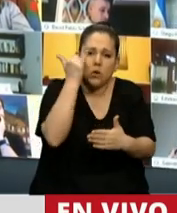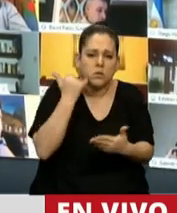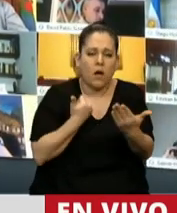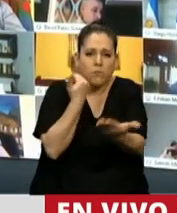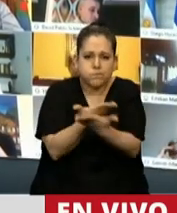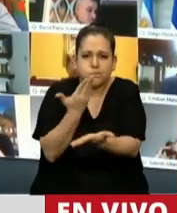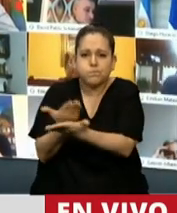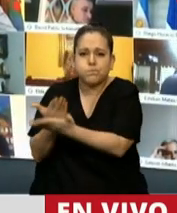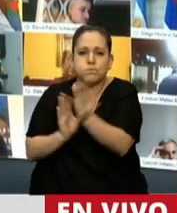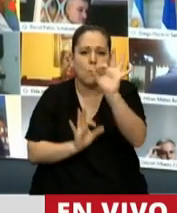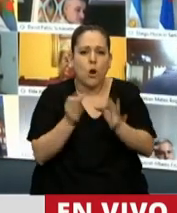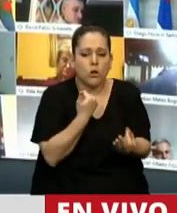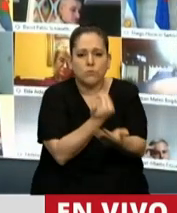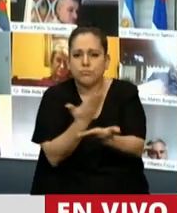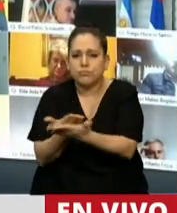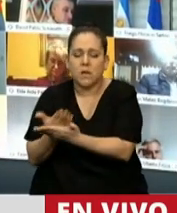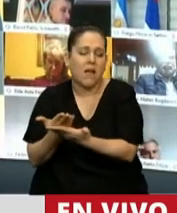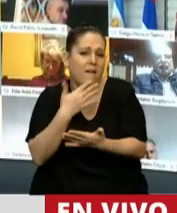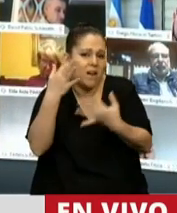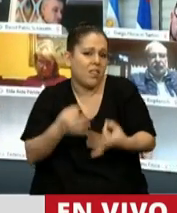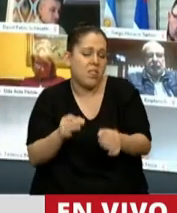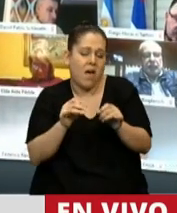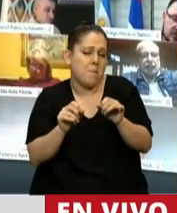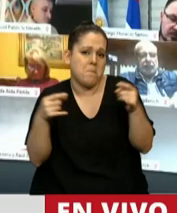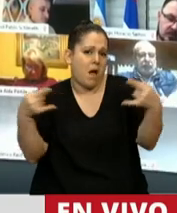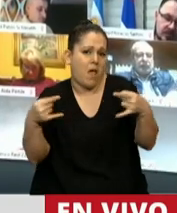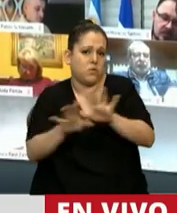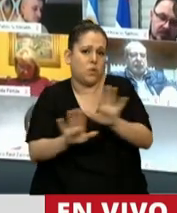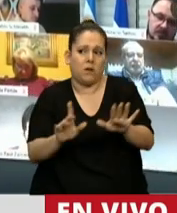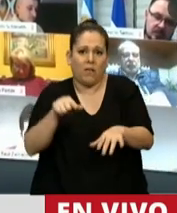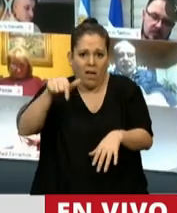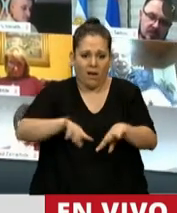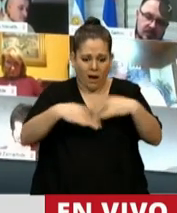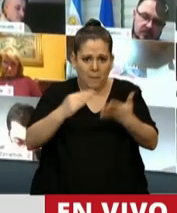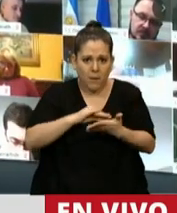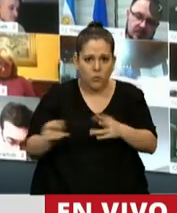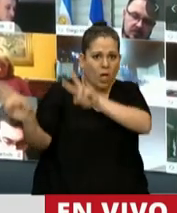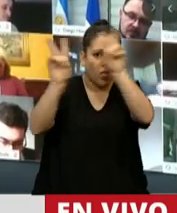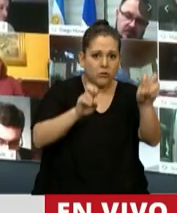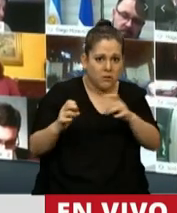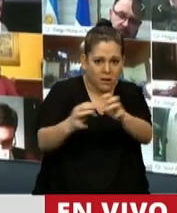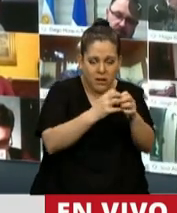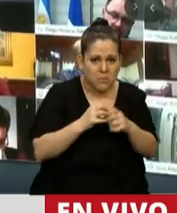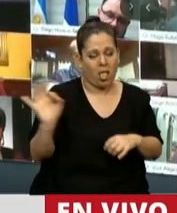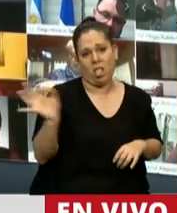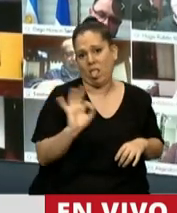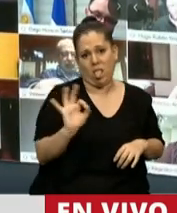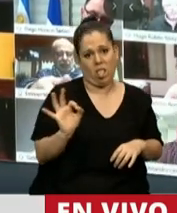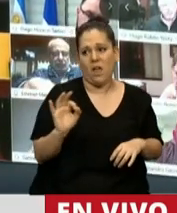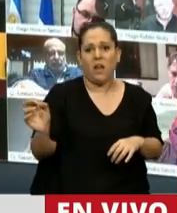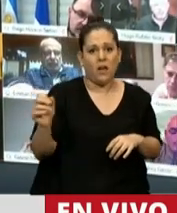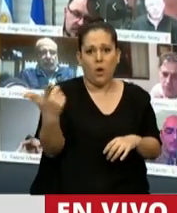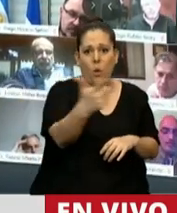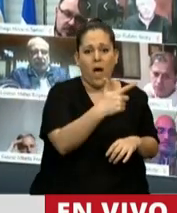la pandemia. Y desgraciadamente no hemos visto en este recinto que este tema se trate. Y poca voluntad para